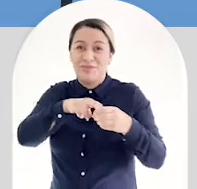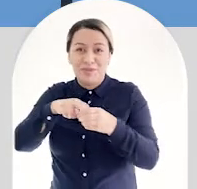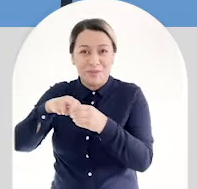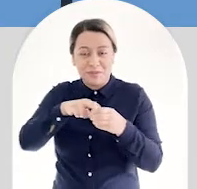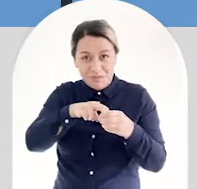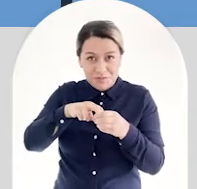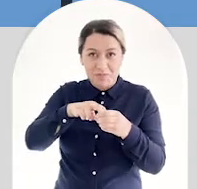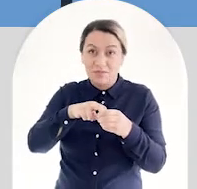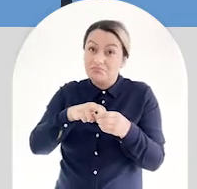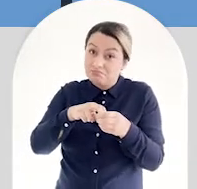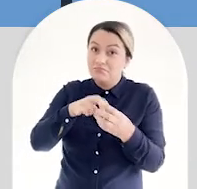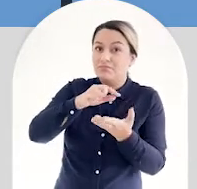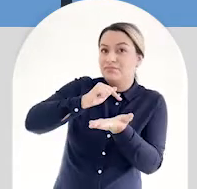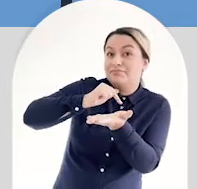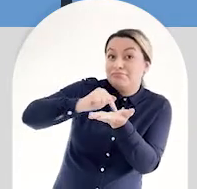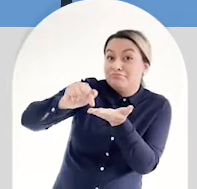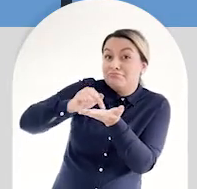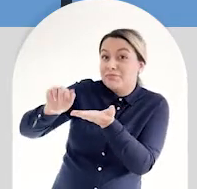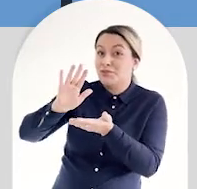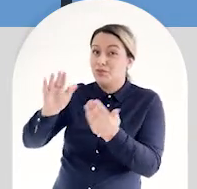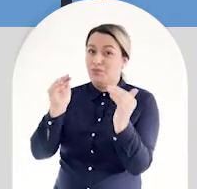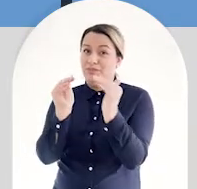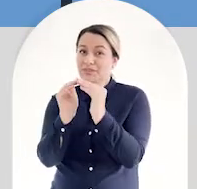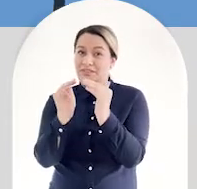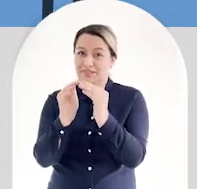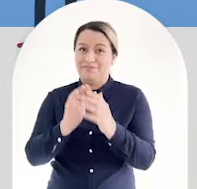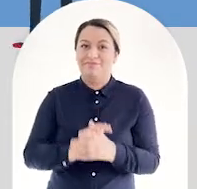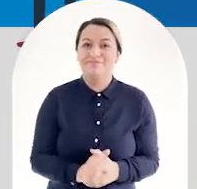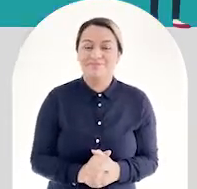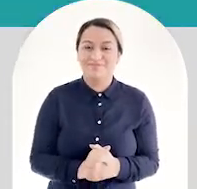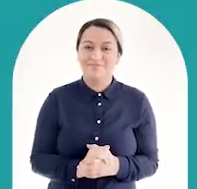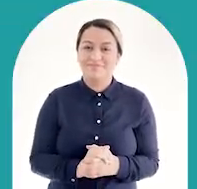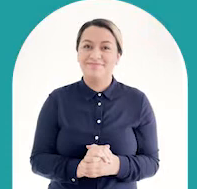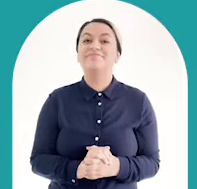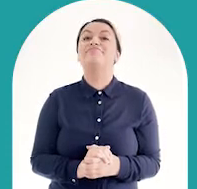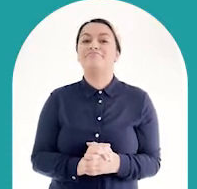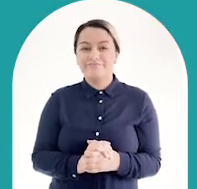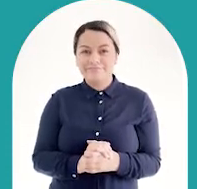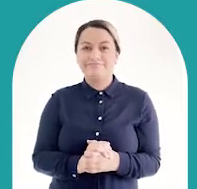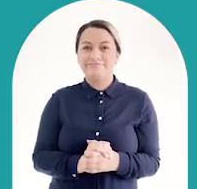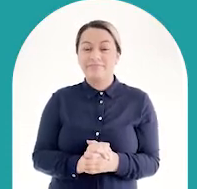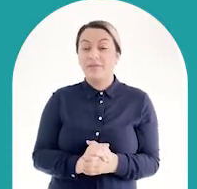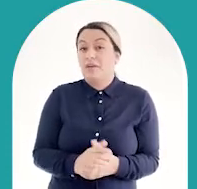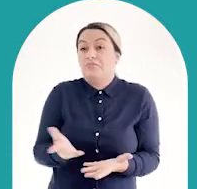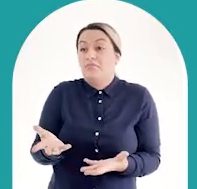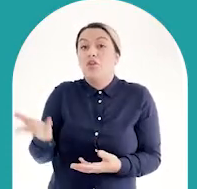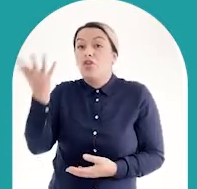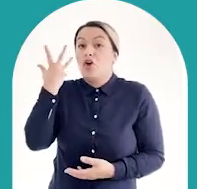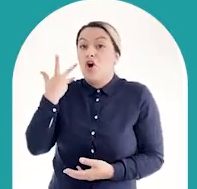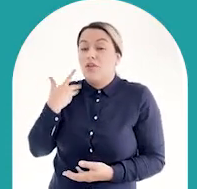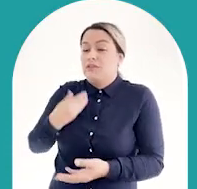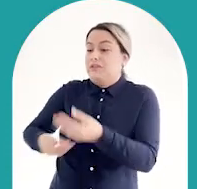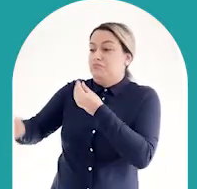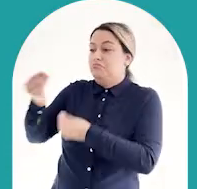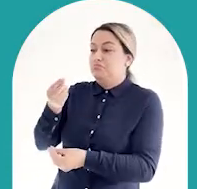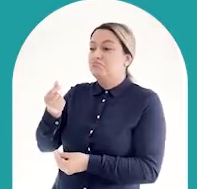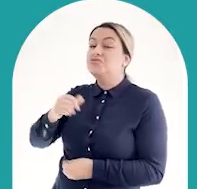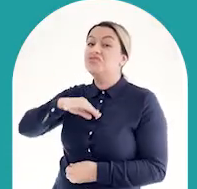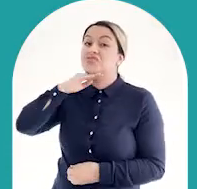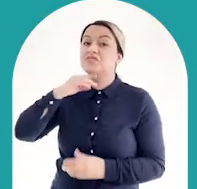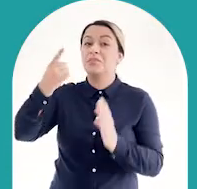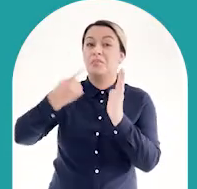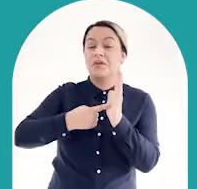y en todos los gastos de la casa. Pero también todos los días le queda una platica, mil